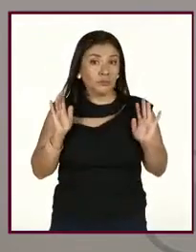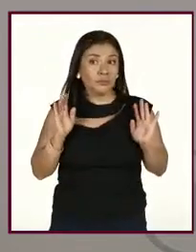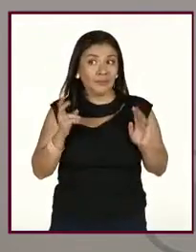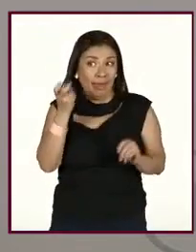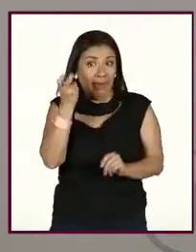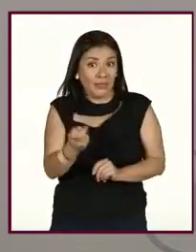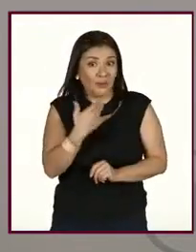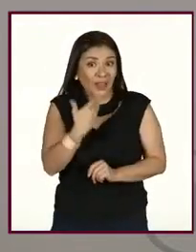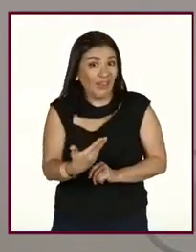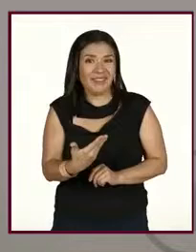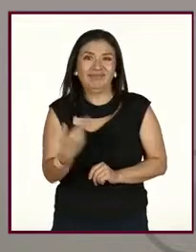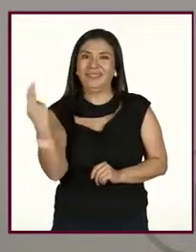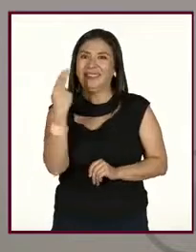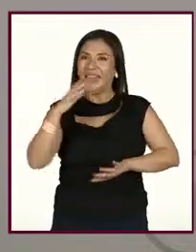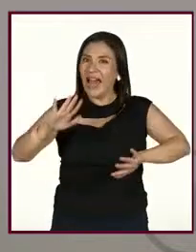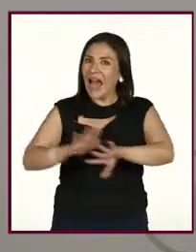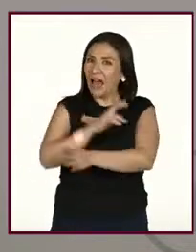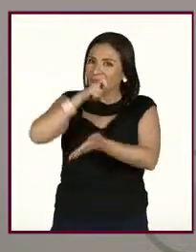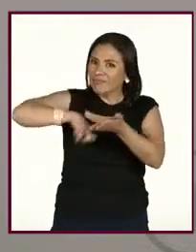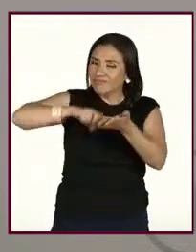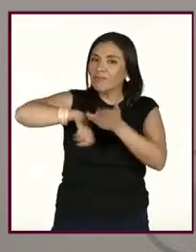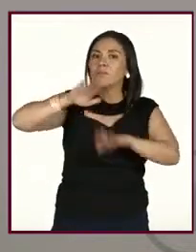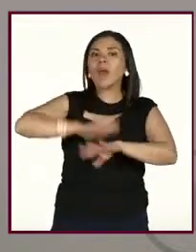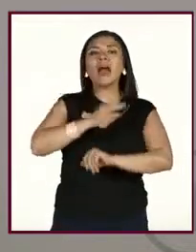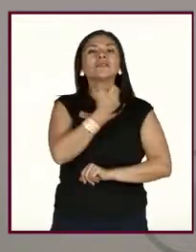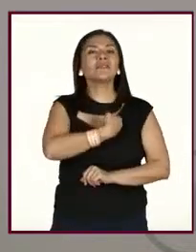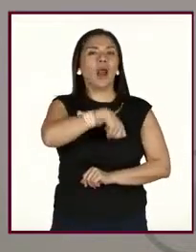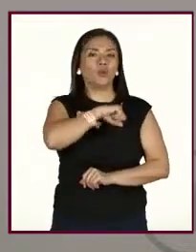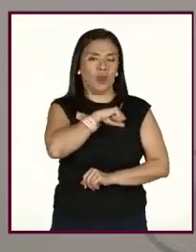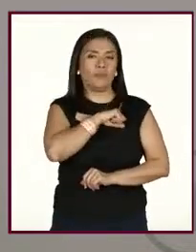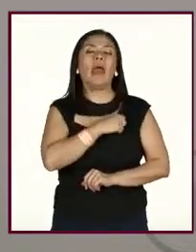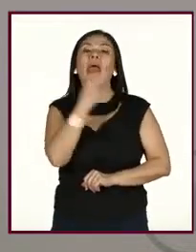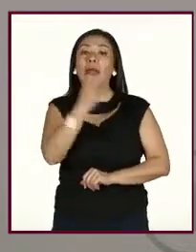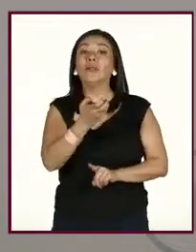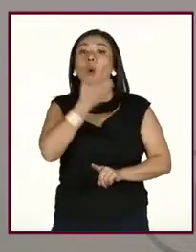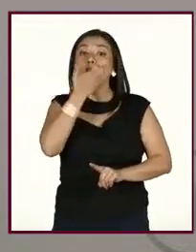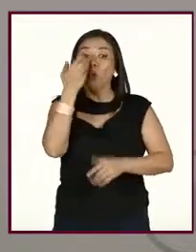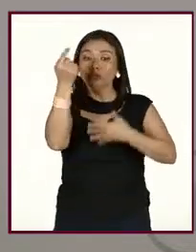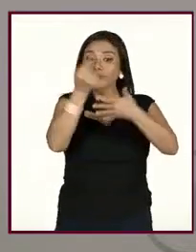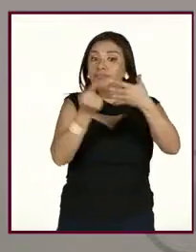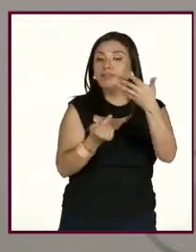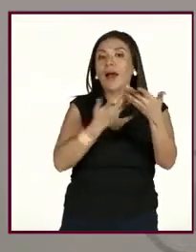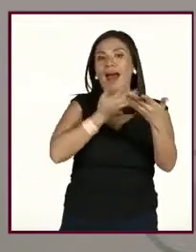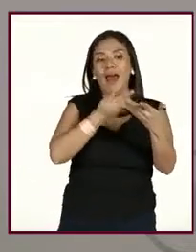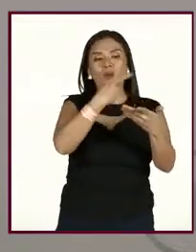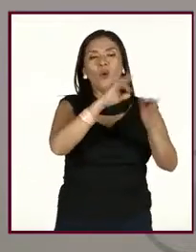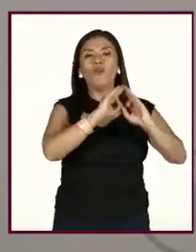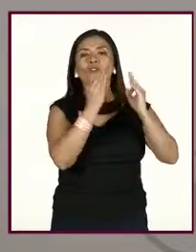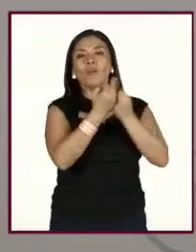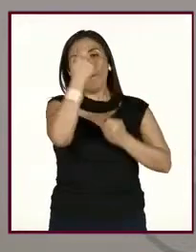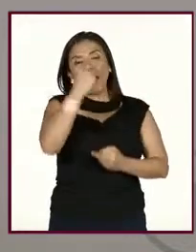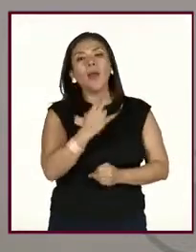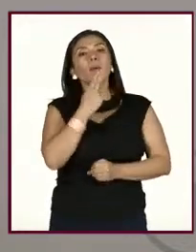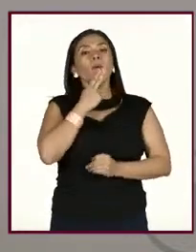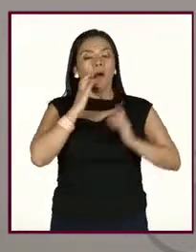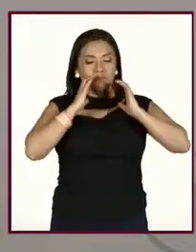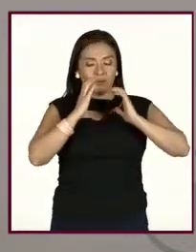Pero hay que cambiar a hábitos saludables. Y claro que son, este conjunto de hábitos, pues sí son una forma de autocuidado. Muy bien.